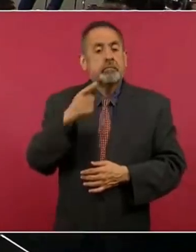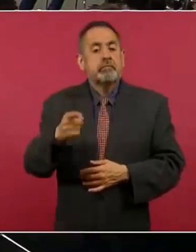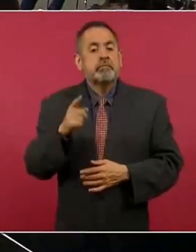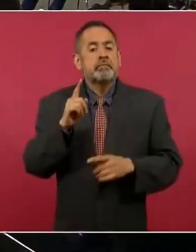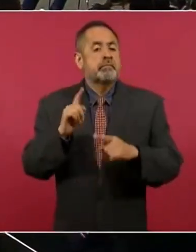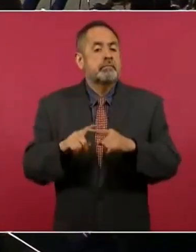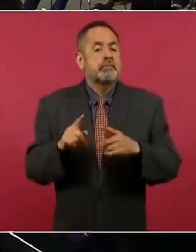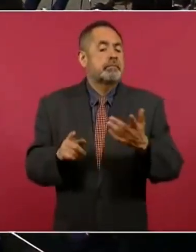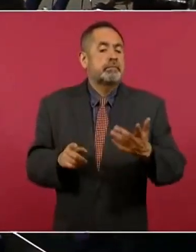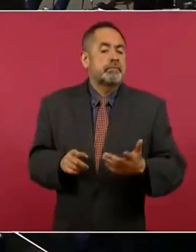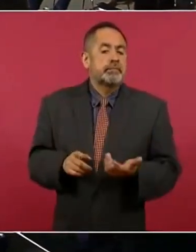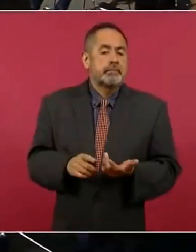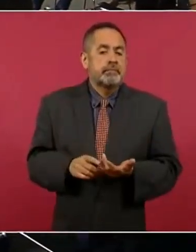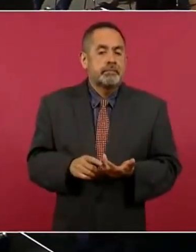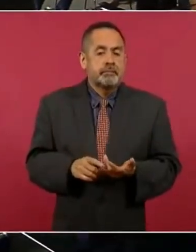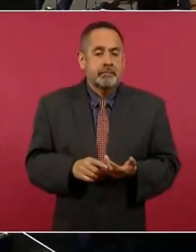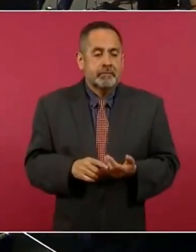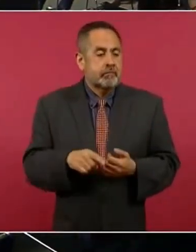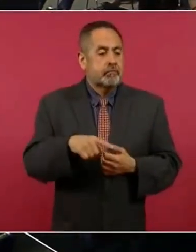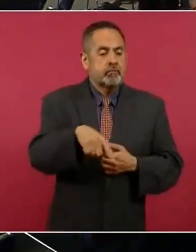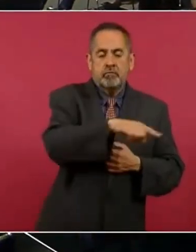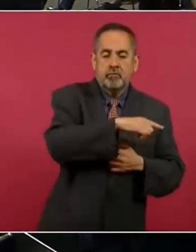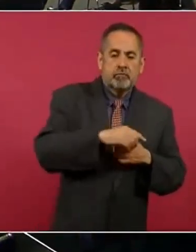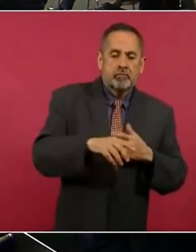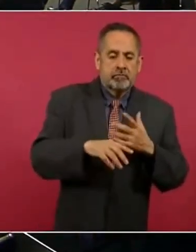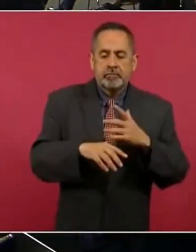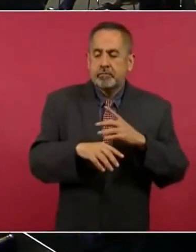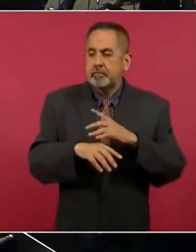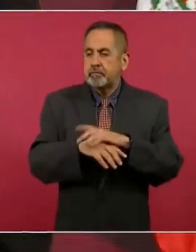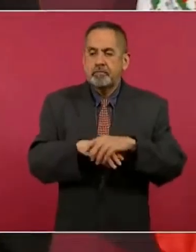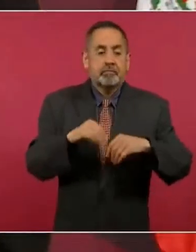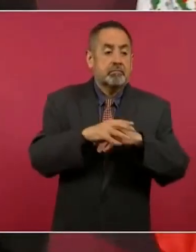que conservadores más despiertos.